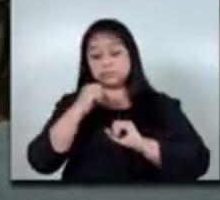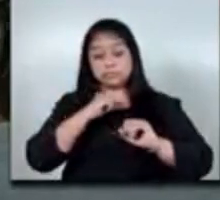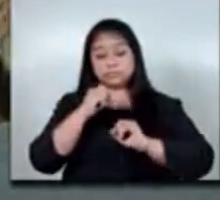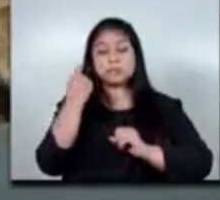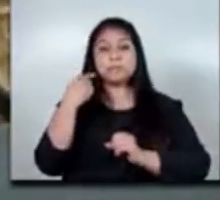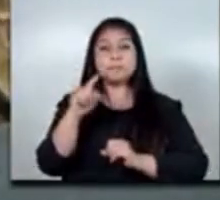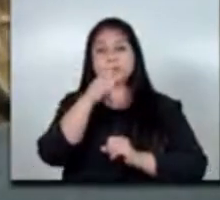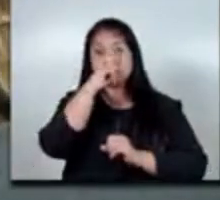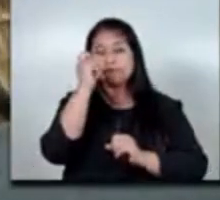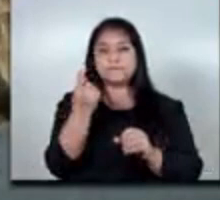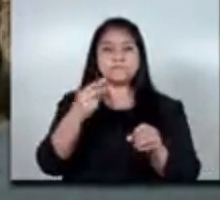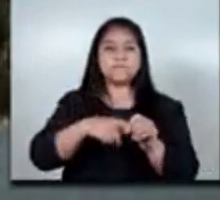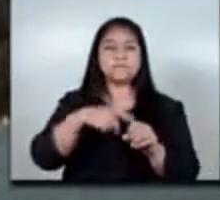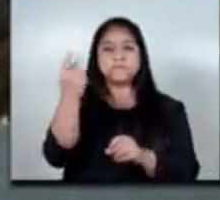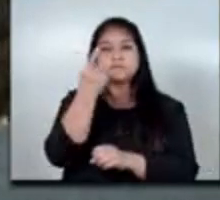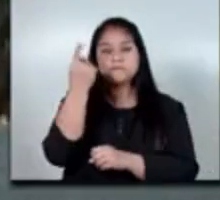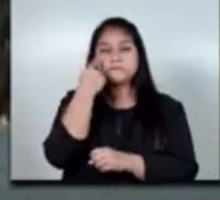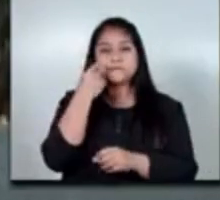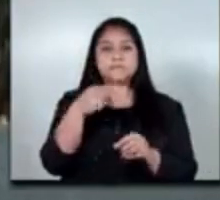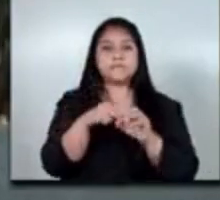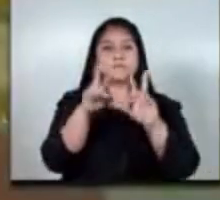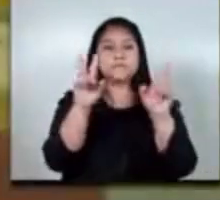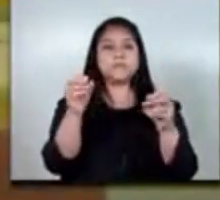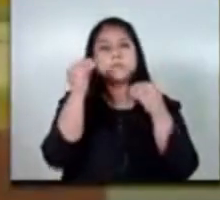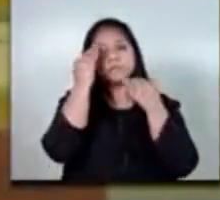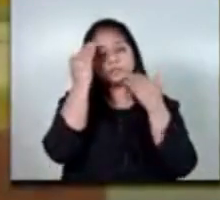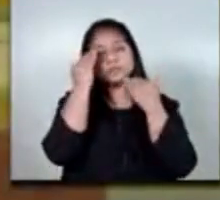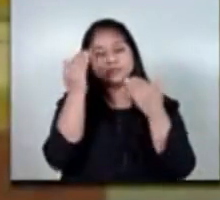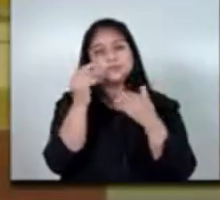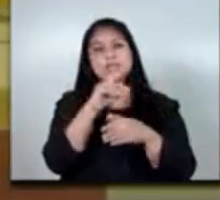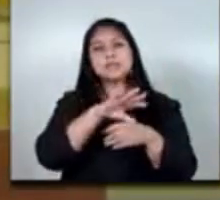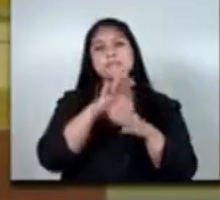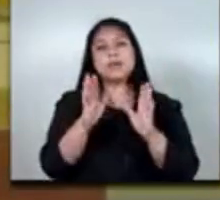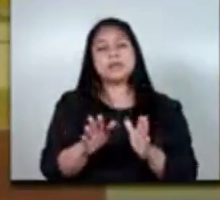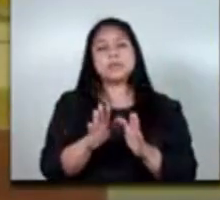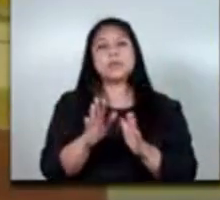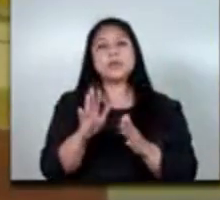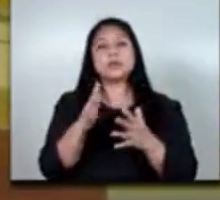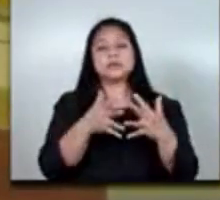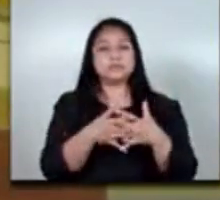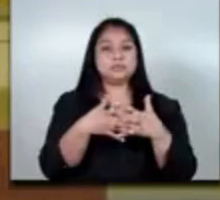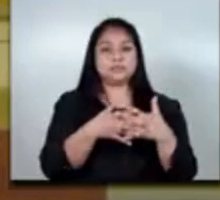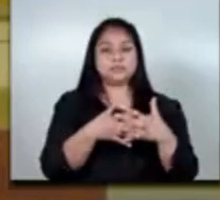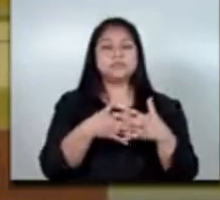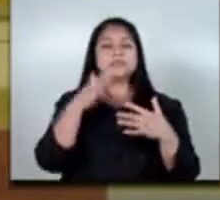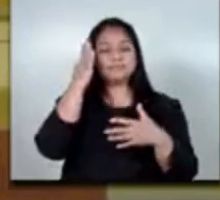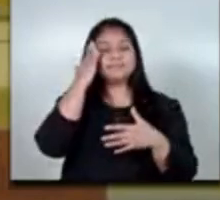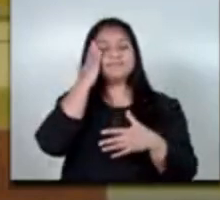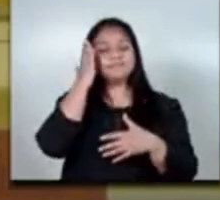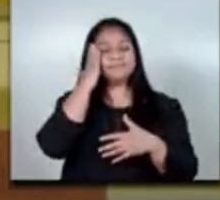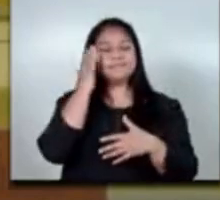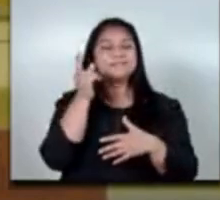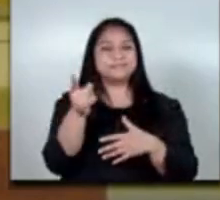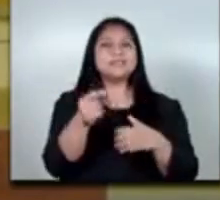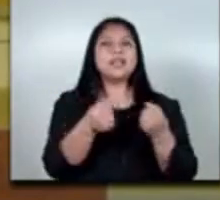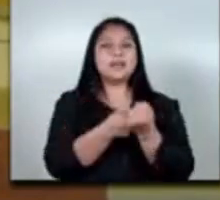importantes dentro de un barco muchísimas gracias de nuevo señor embajador William Pop yo sé lo que usted ha apoyado